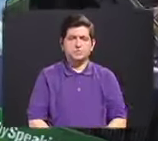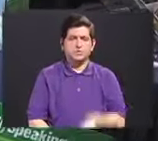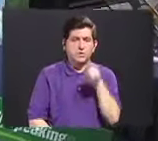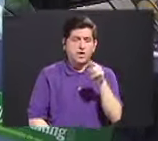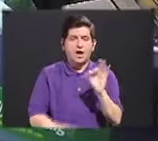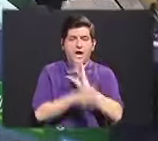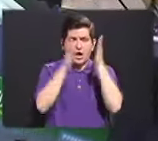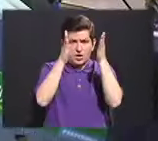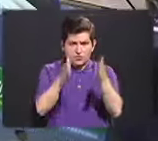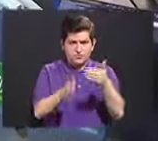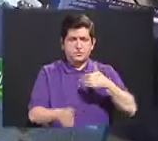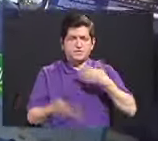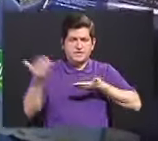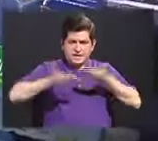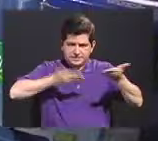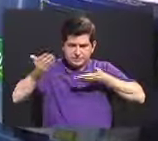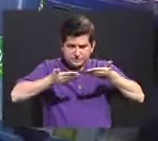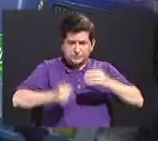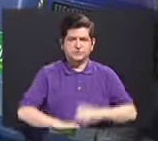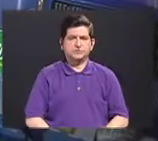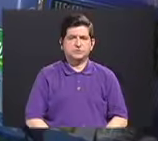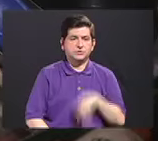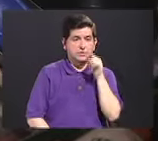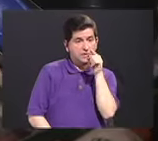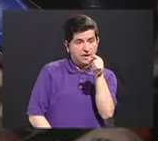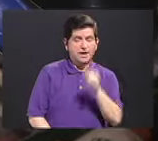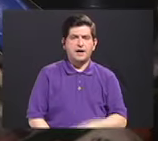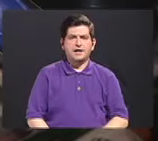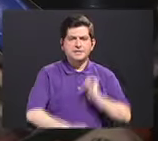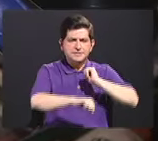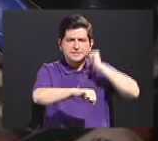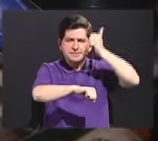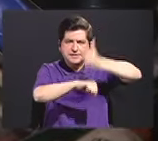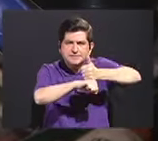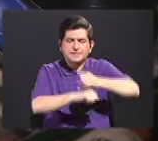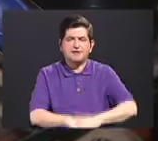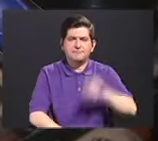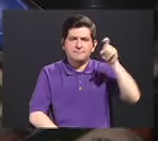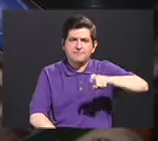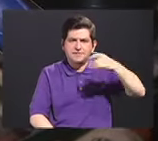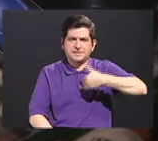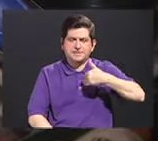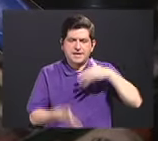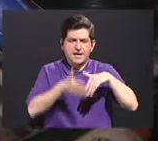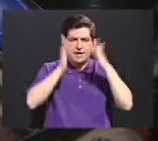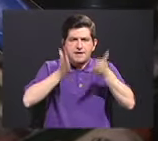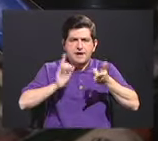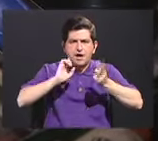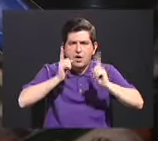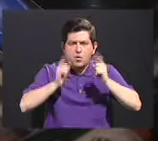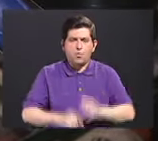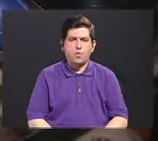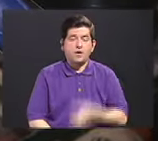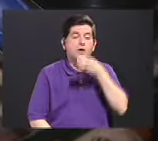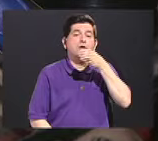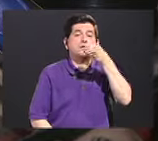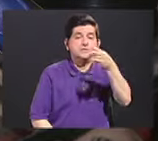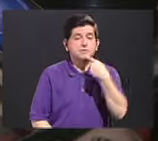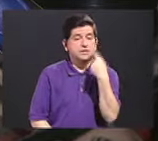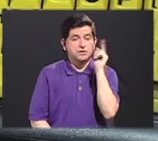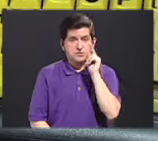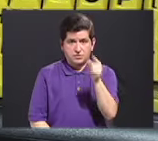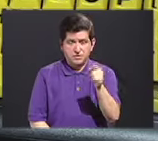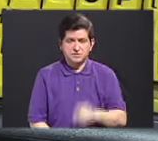por parte de las funcionarias del servicio. Ahí se hace una determinación de cuáles son las necesidades del estudiante, se